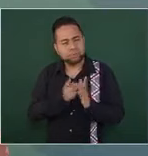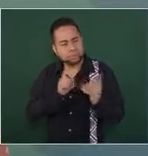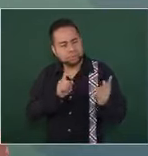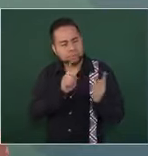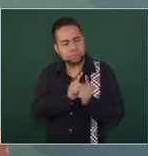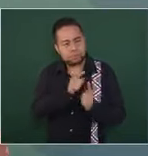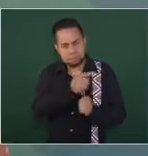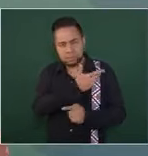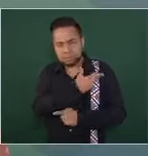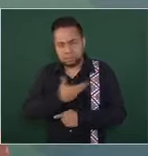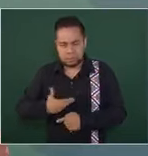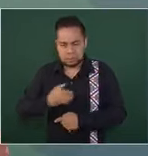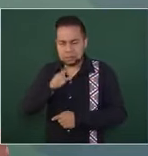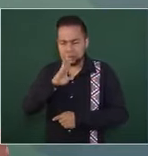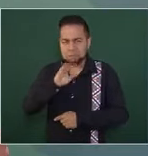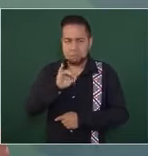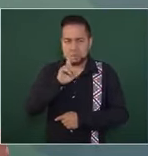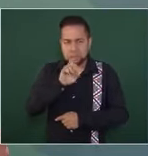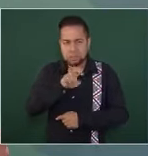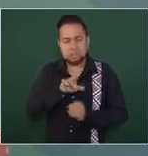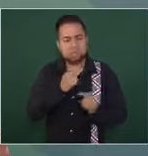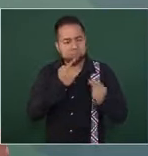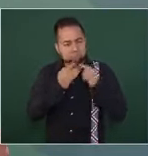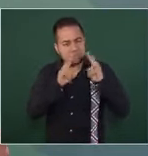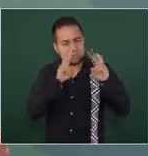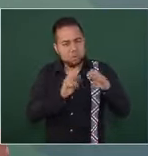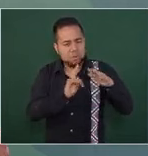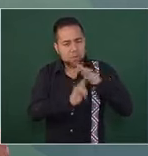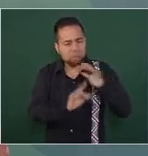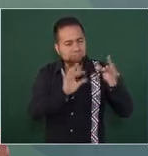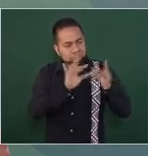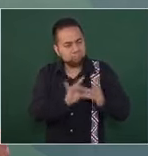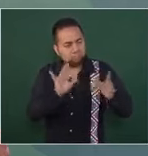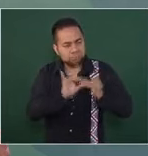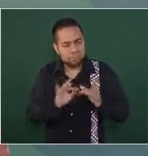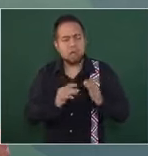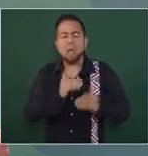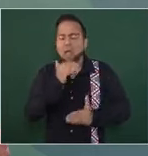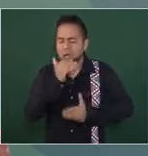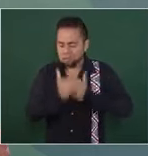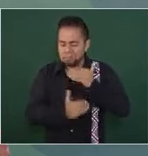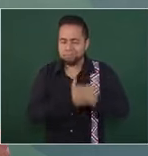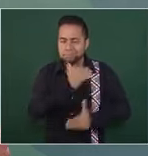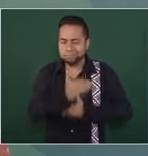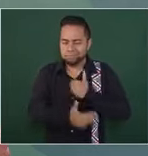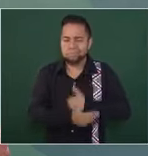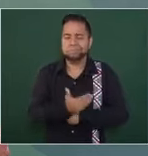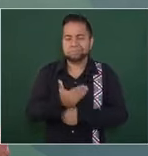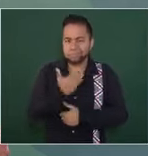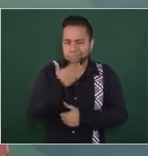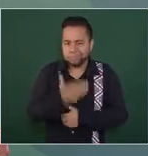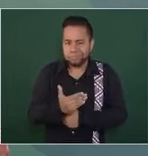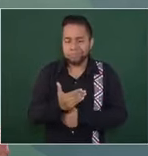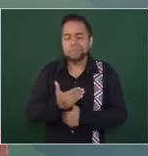Biden y se ha avanzado pero todavía